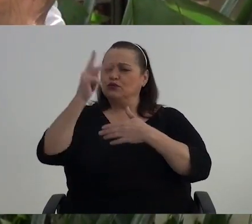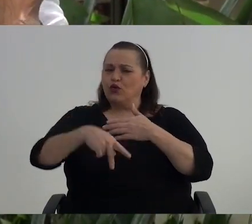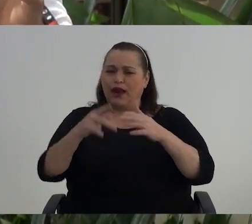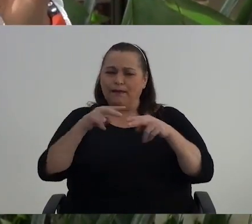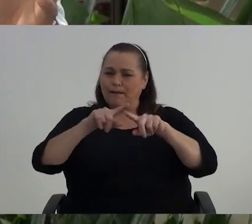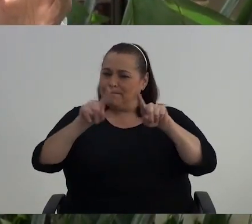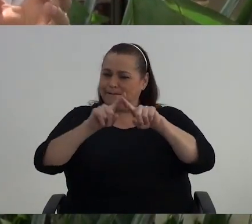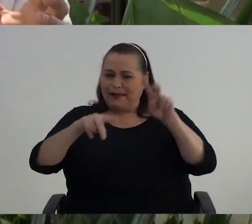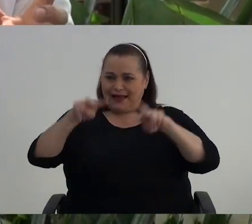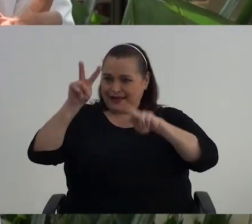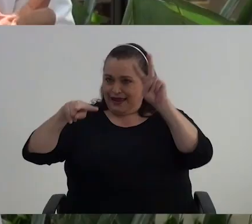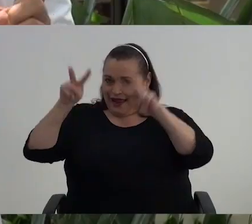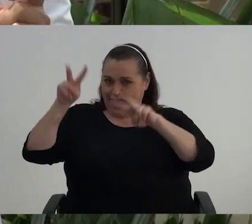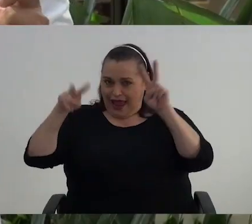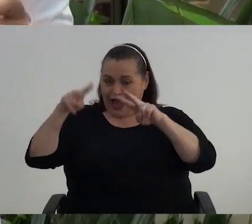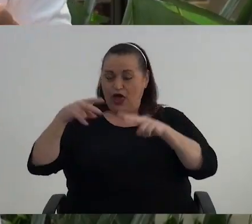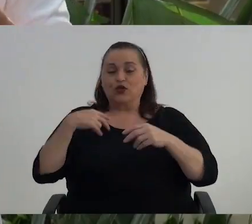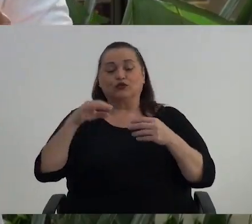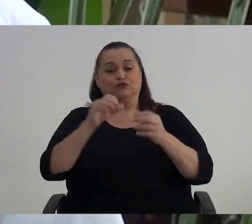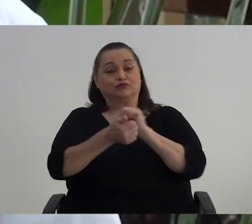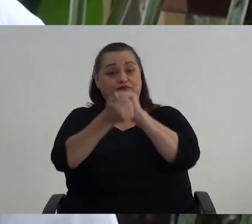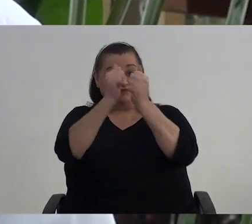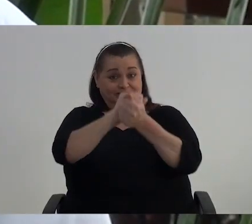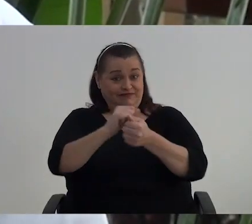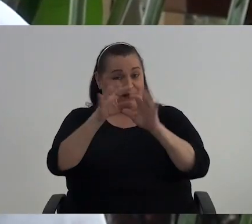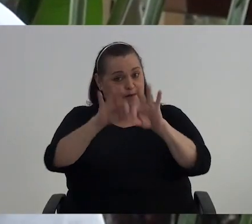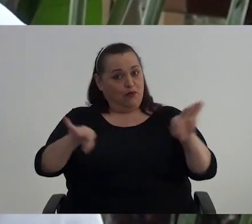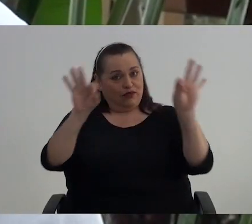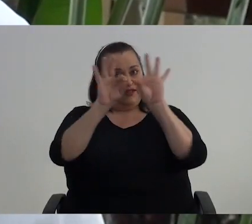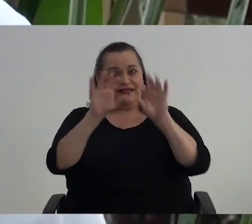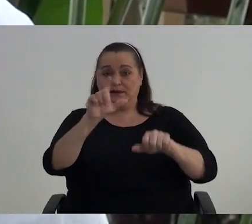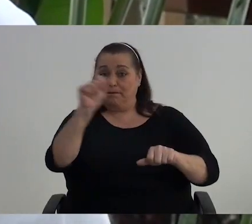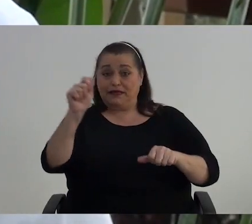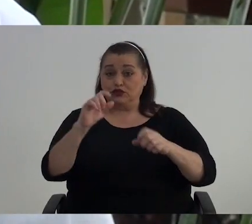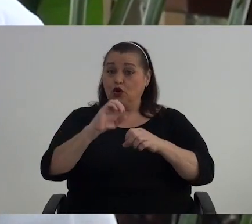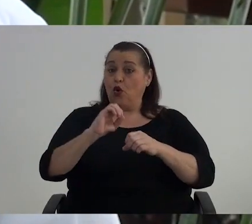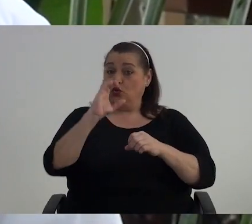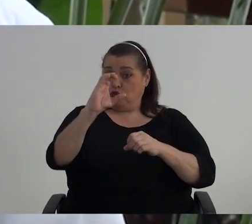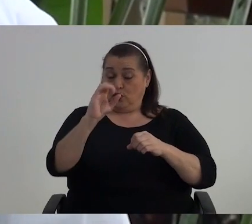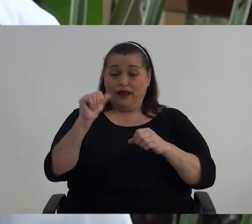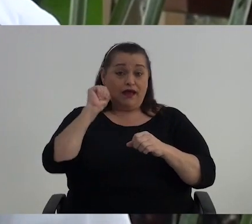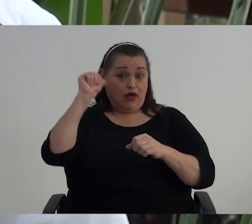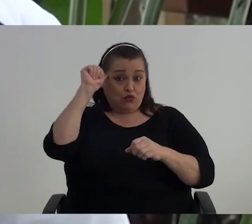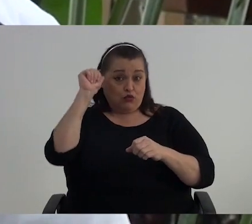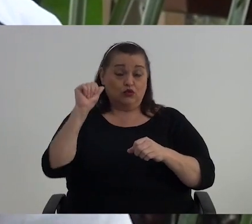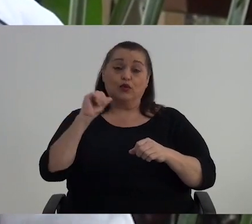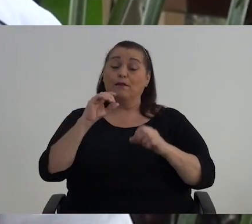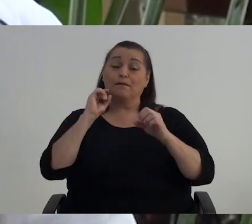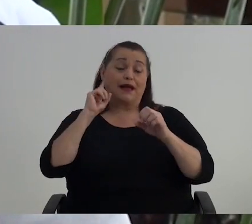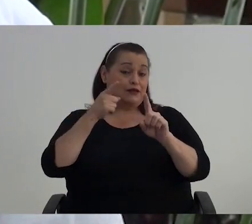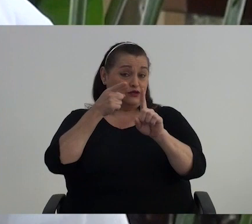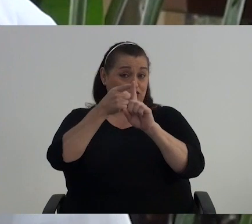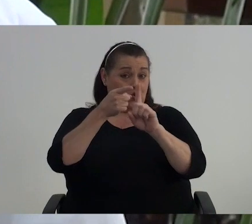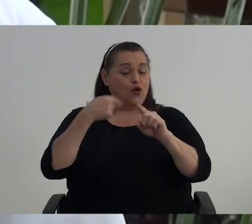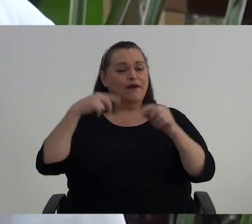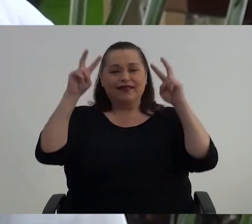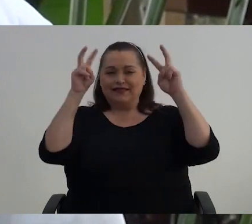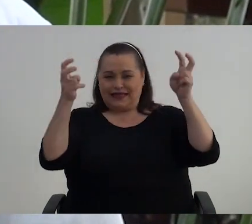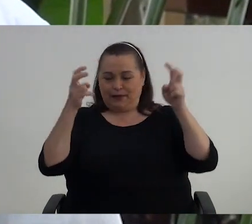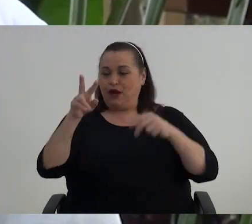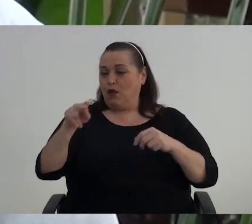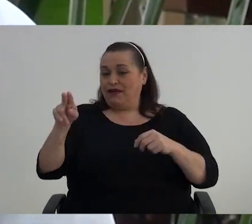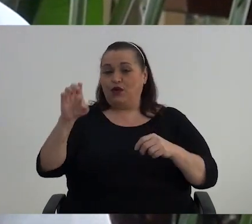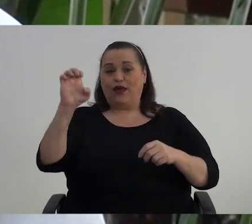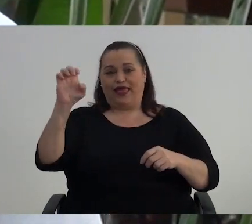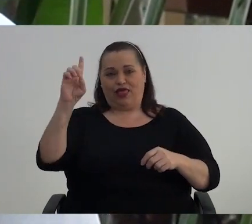muy variado con modificaciones que serán de gran importancia y en este mes de octubre por ser el adulto mayor vamos a desarrollar un tema con nuestro compañero